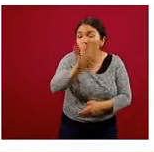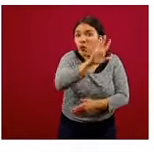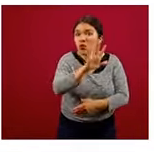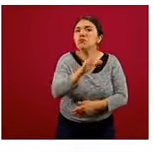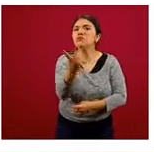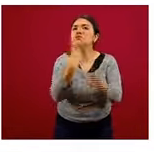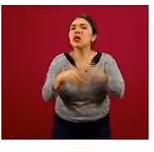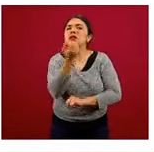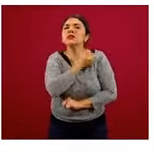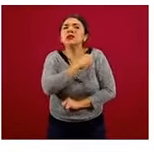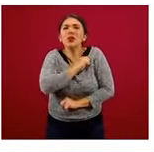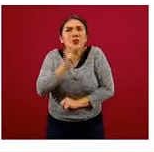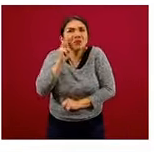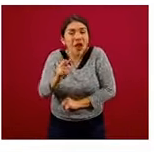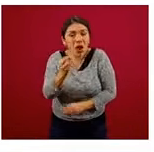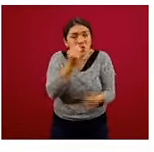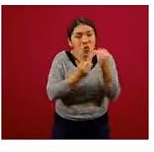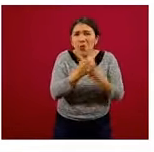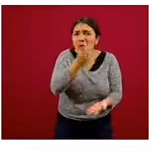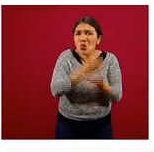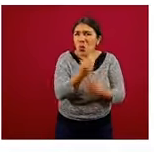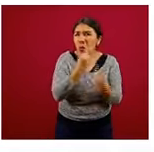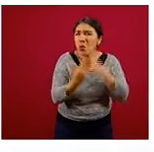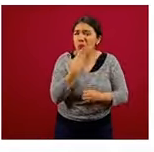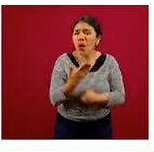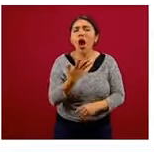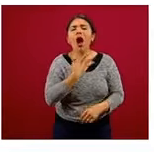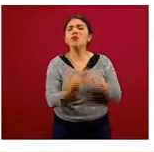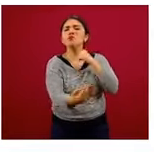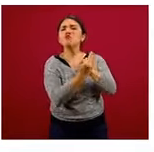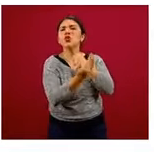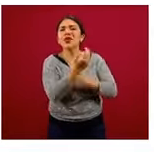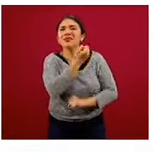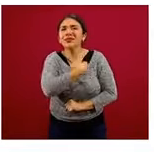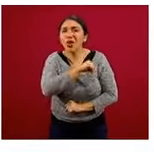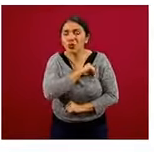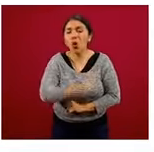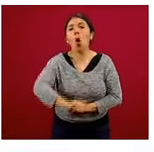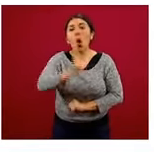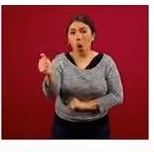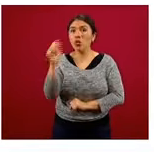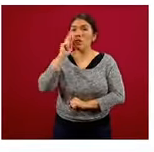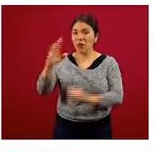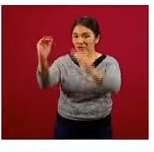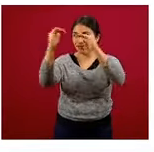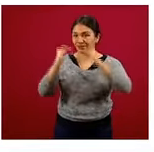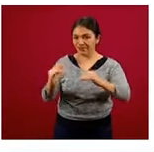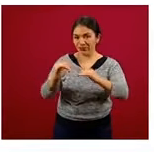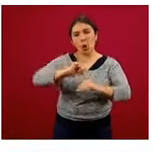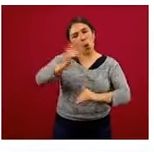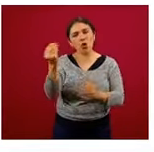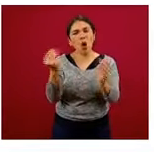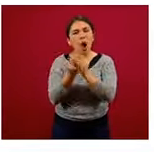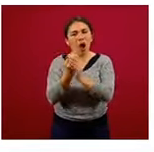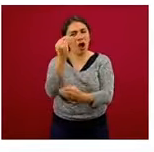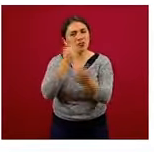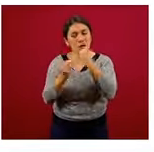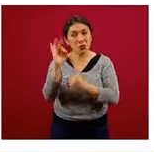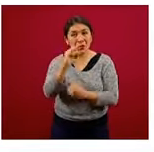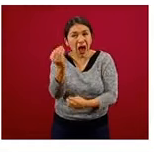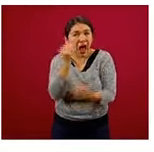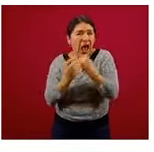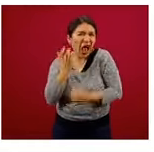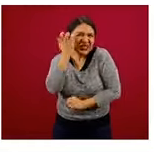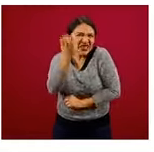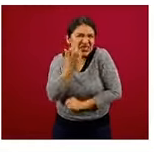Es impresionante cómo la buena nutrición protege la salud. Pero por otro lado, tenemos otros alimentos que si se